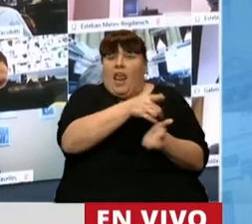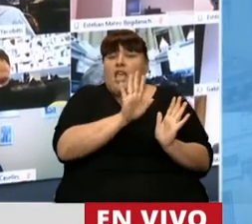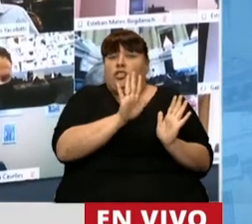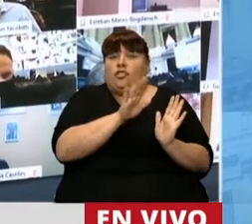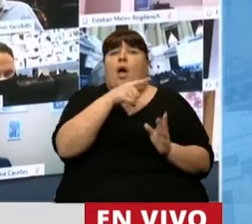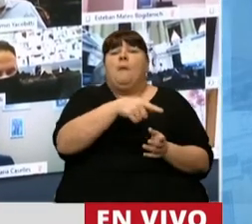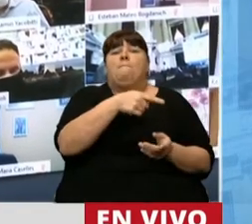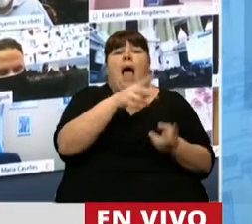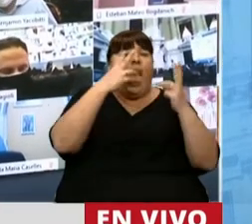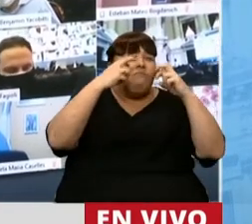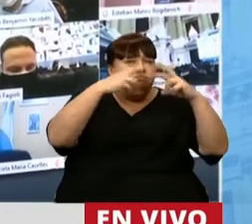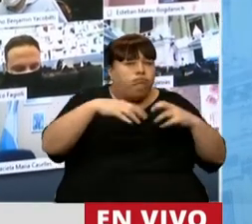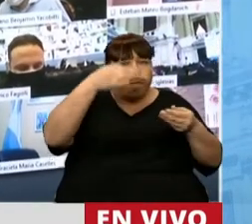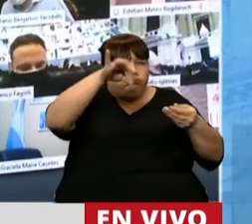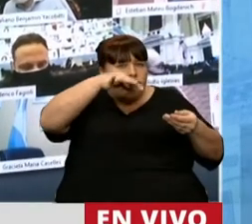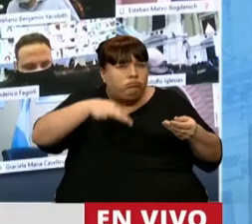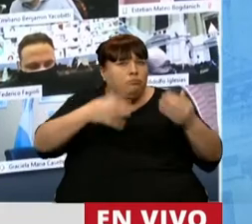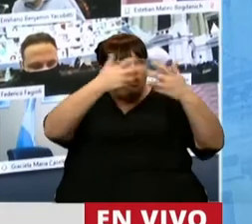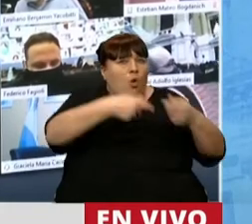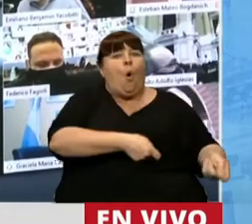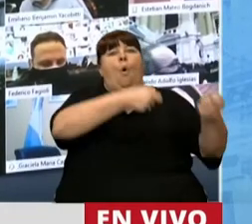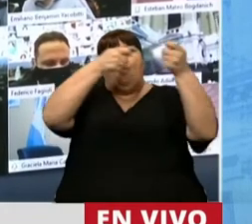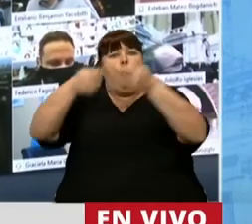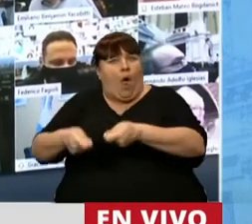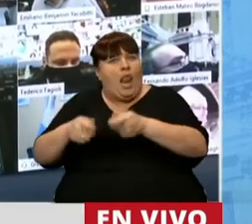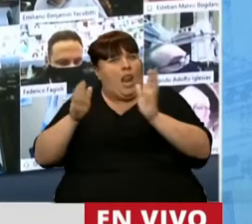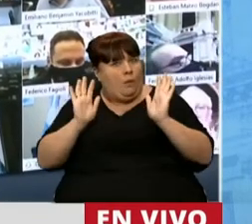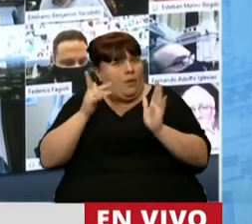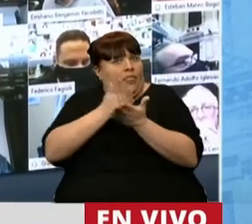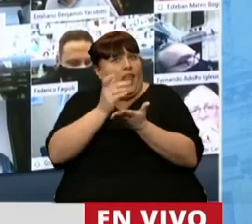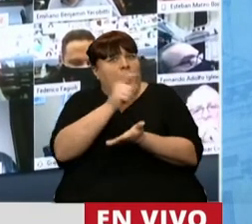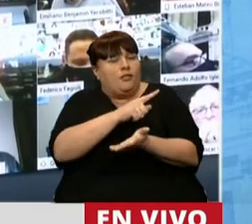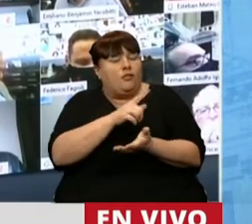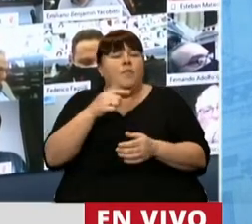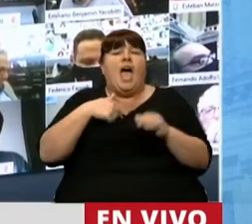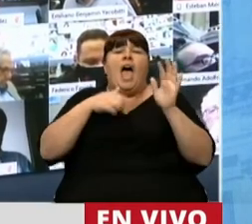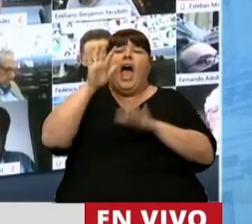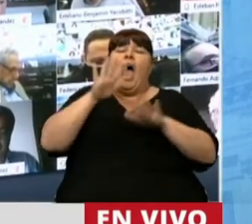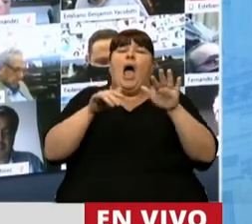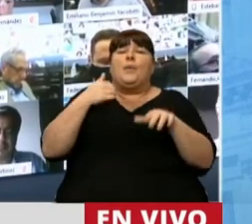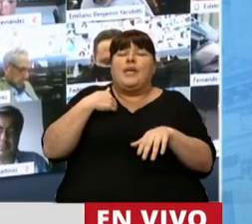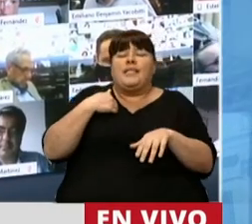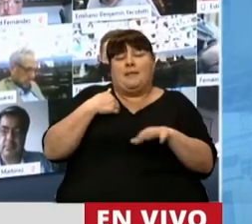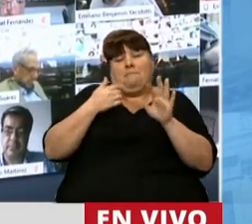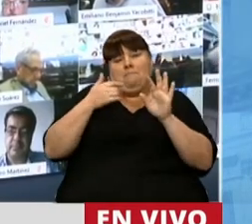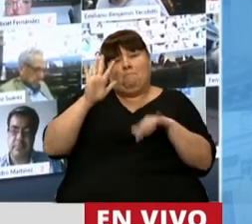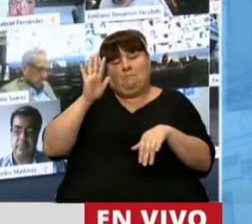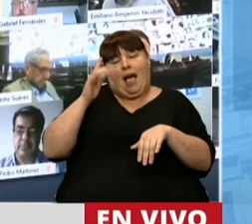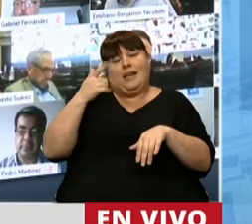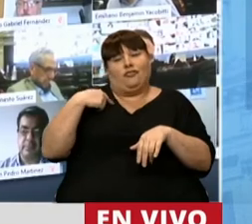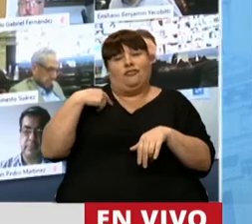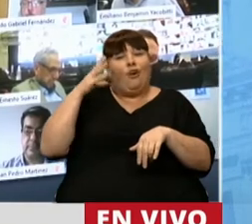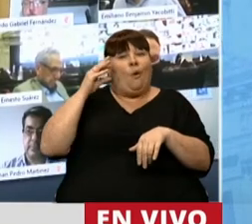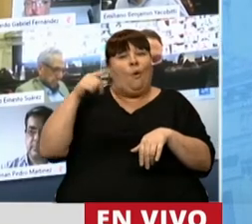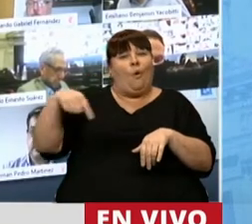de revisar el proyecto y devolvernoslo. Yo a veces, y sobre todo escuchando